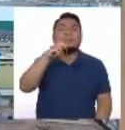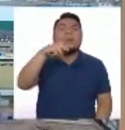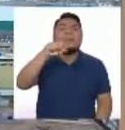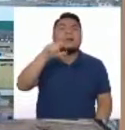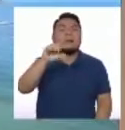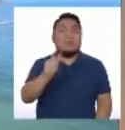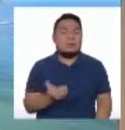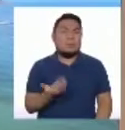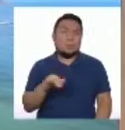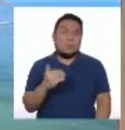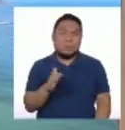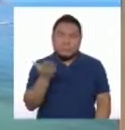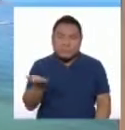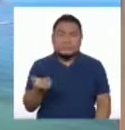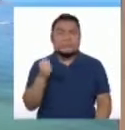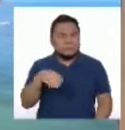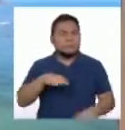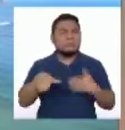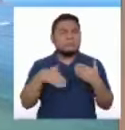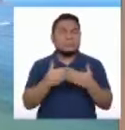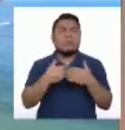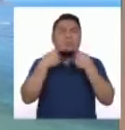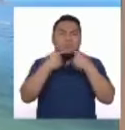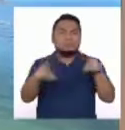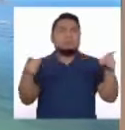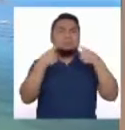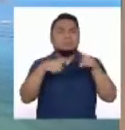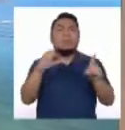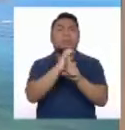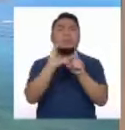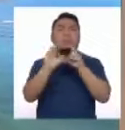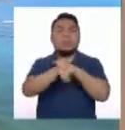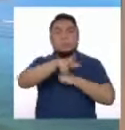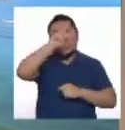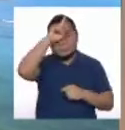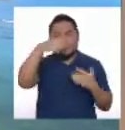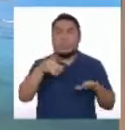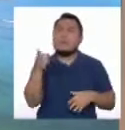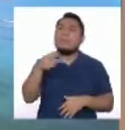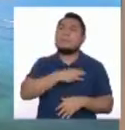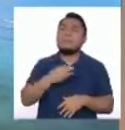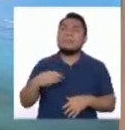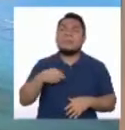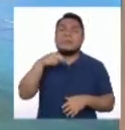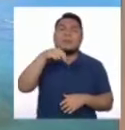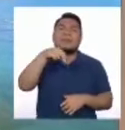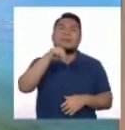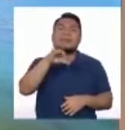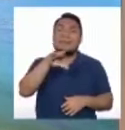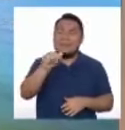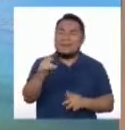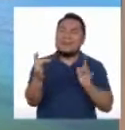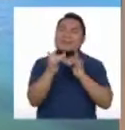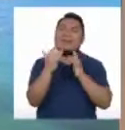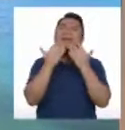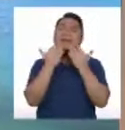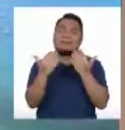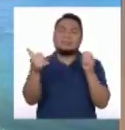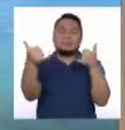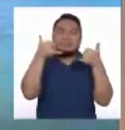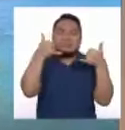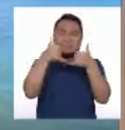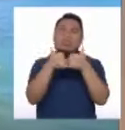ícono en la difusión de la cultura en nuestro país. Ministro Neira, estamos nuevamente en contacto. Gracias por